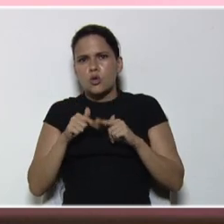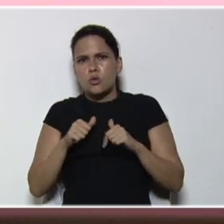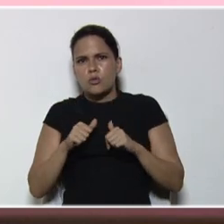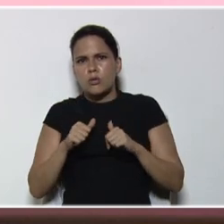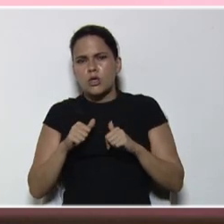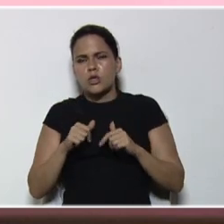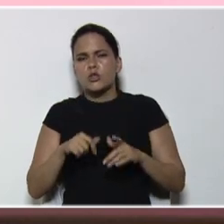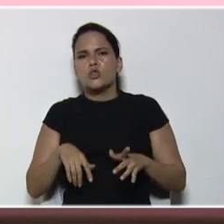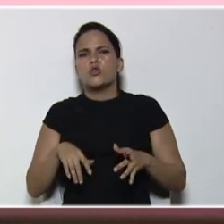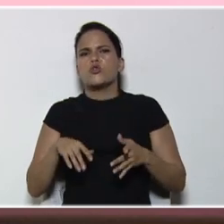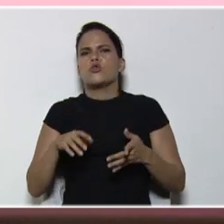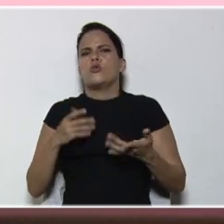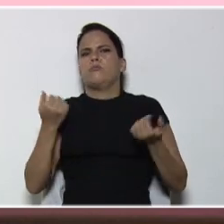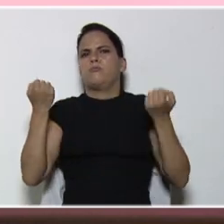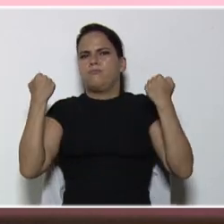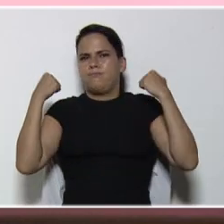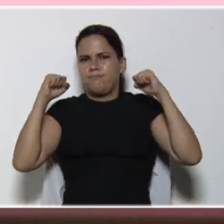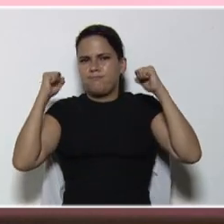radicales,